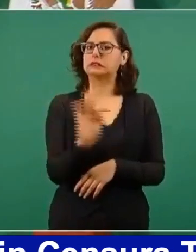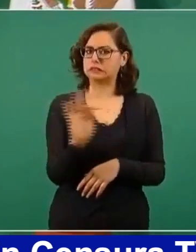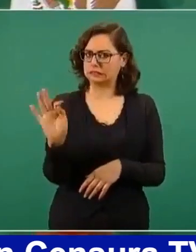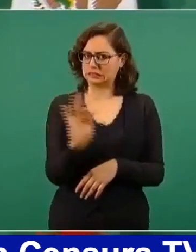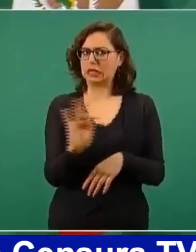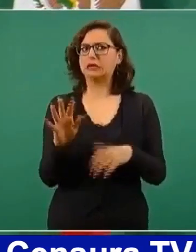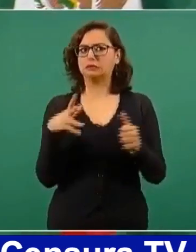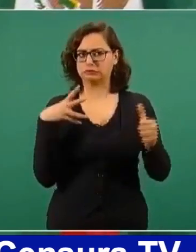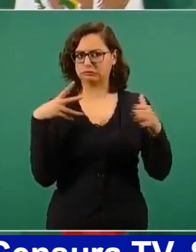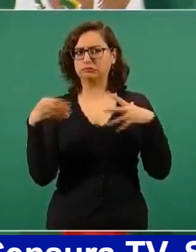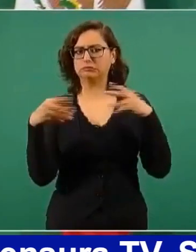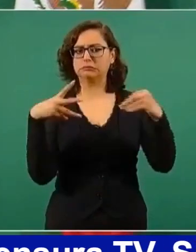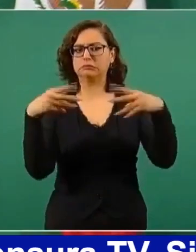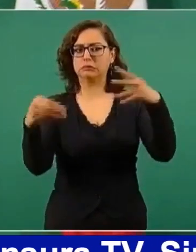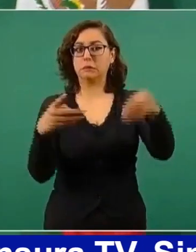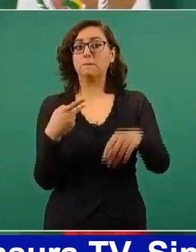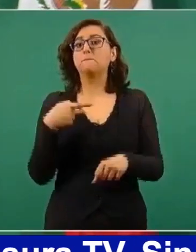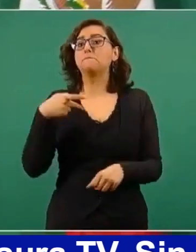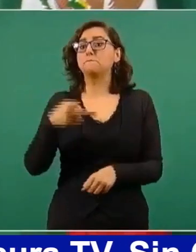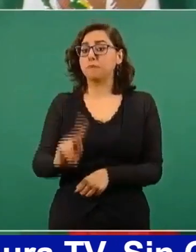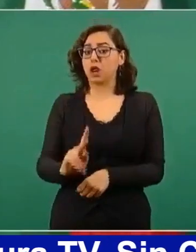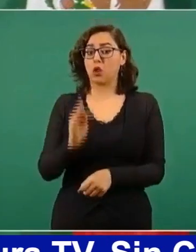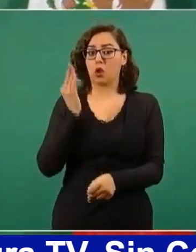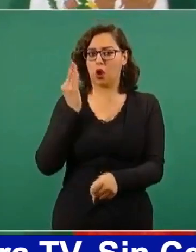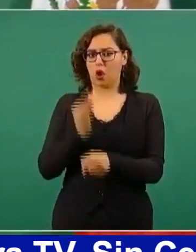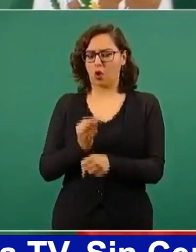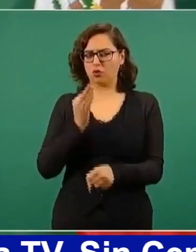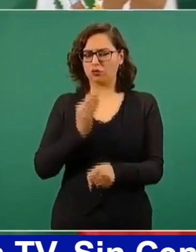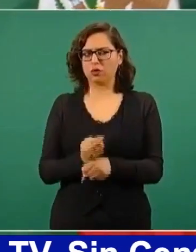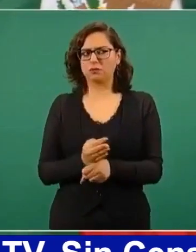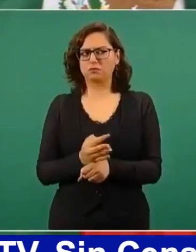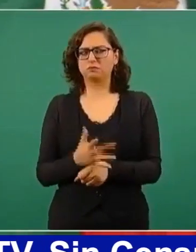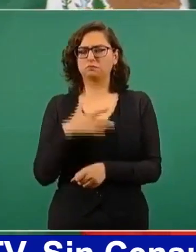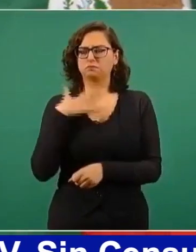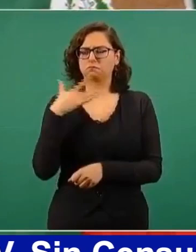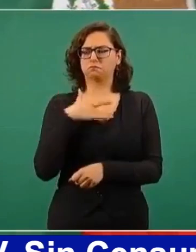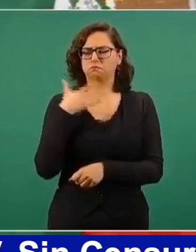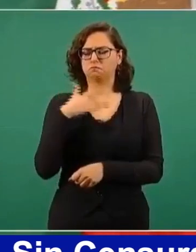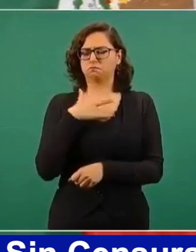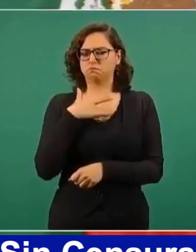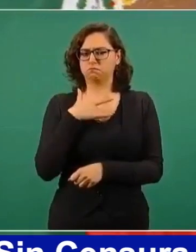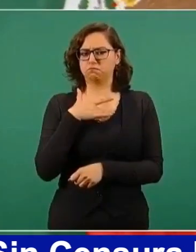pueda afectarnos en México,